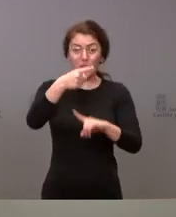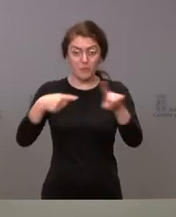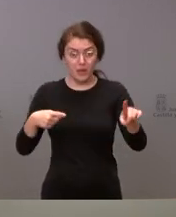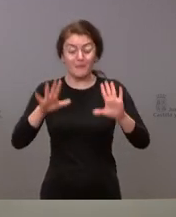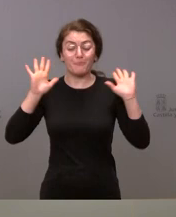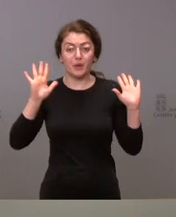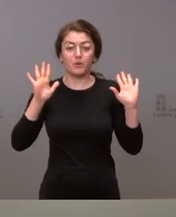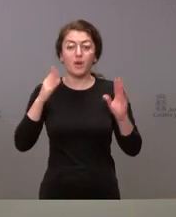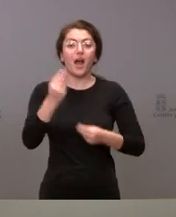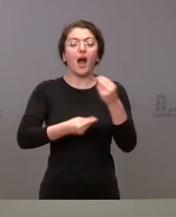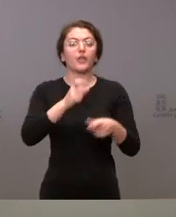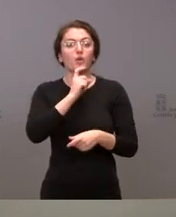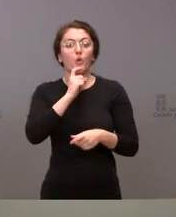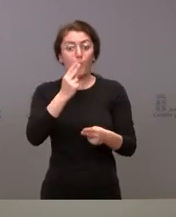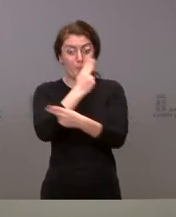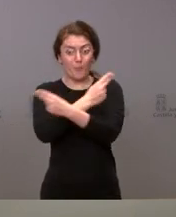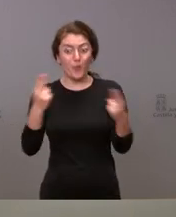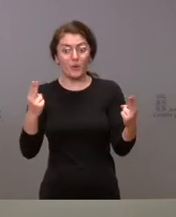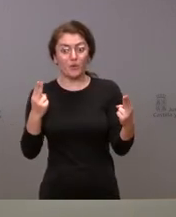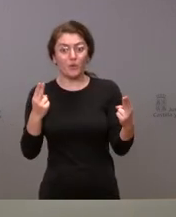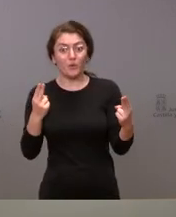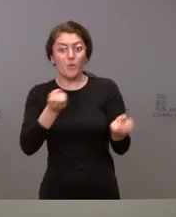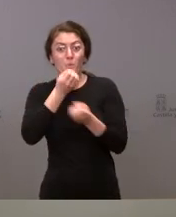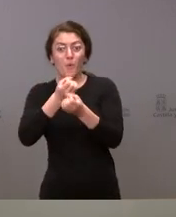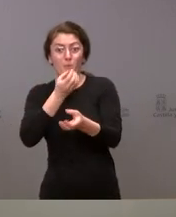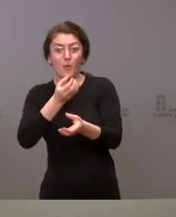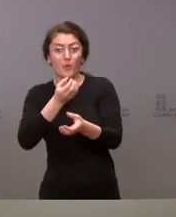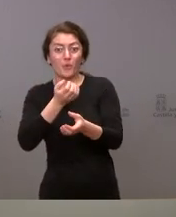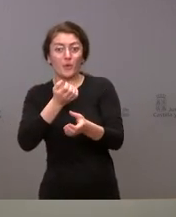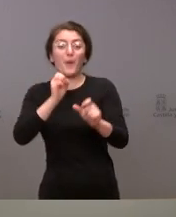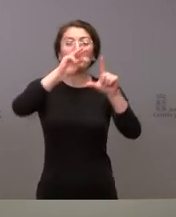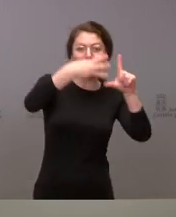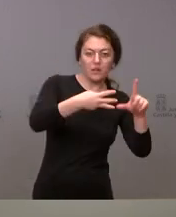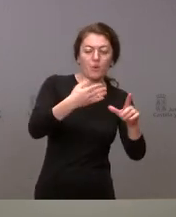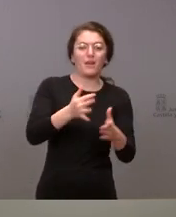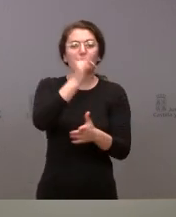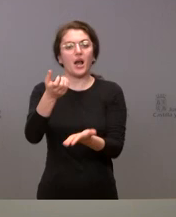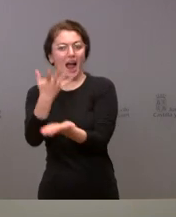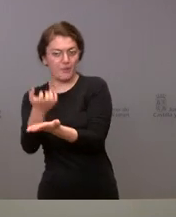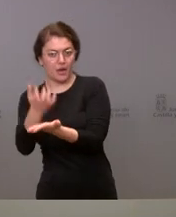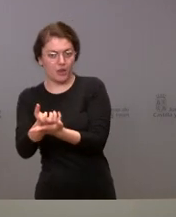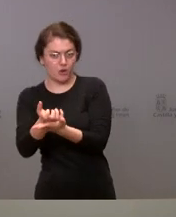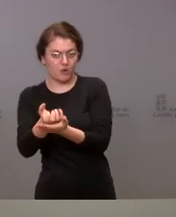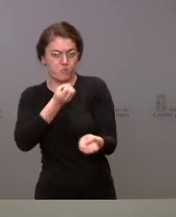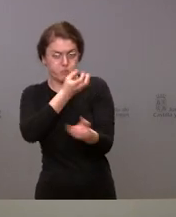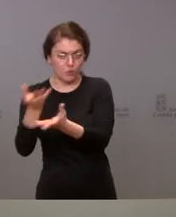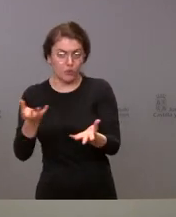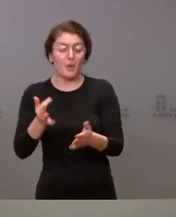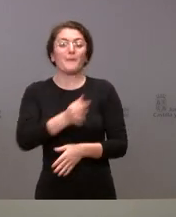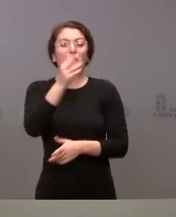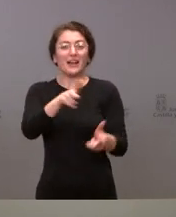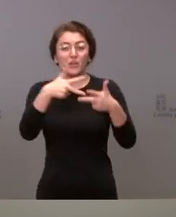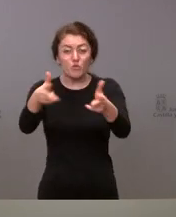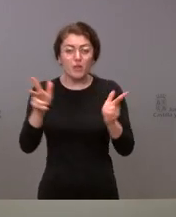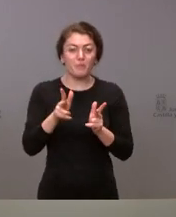caso se va a hacer público a través de los canales informativos de la web y las aplicaciones. Y, por último, habrá una rueda de prensa de